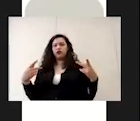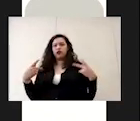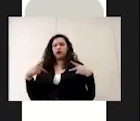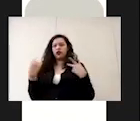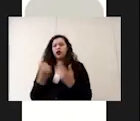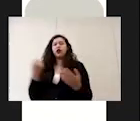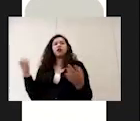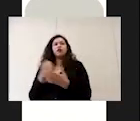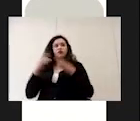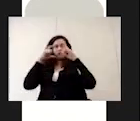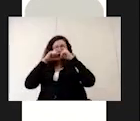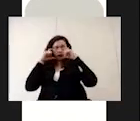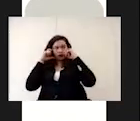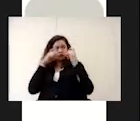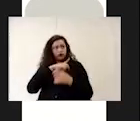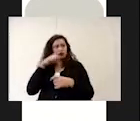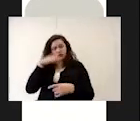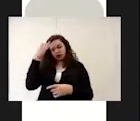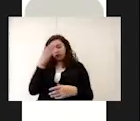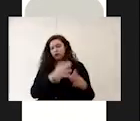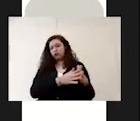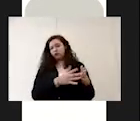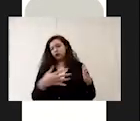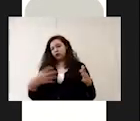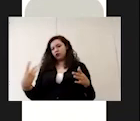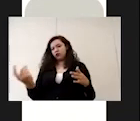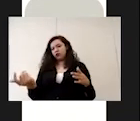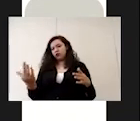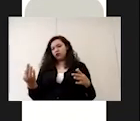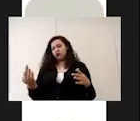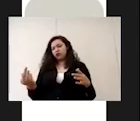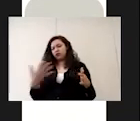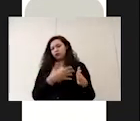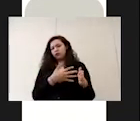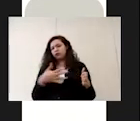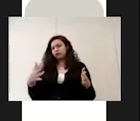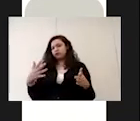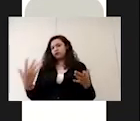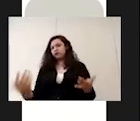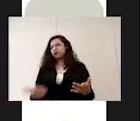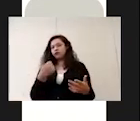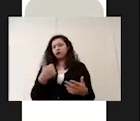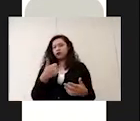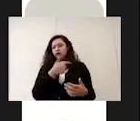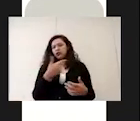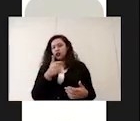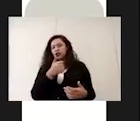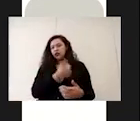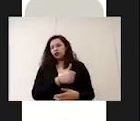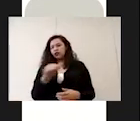el uso de cubrebocas durante una jornada de 6 a 8 horas